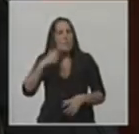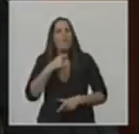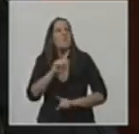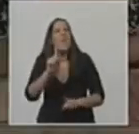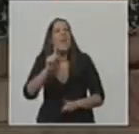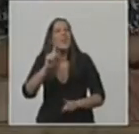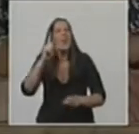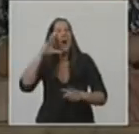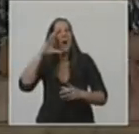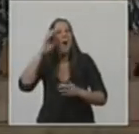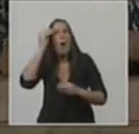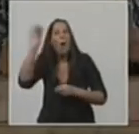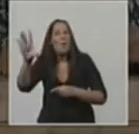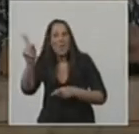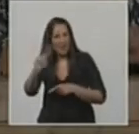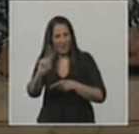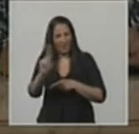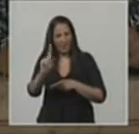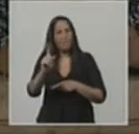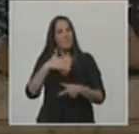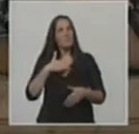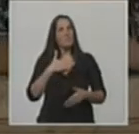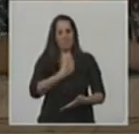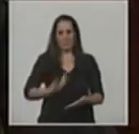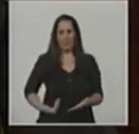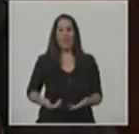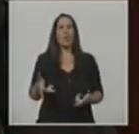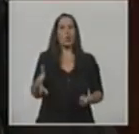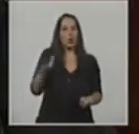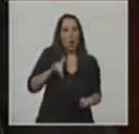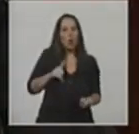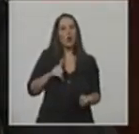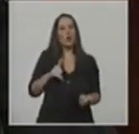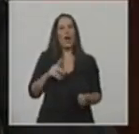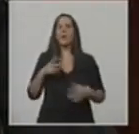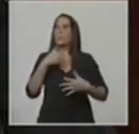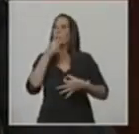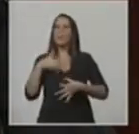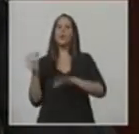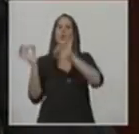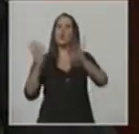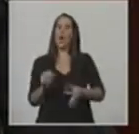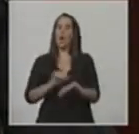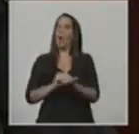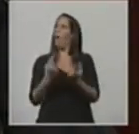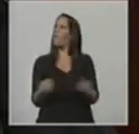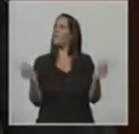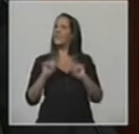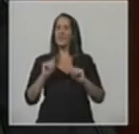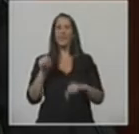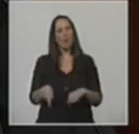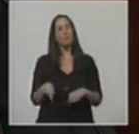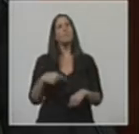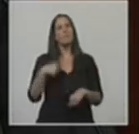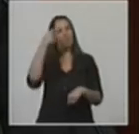Es la parte central de mi presidencia. Cada día, cuando llego a mi oficina, lo que pienso es en qué justicia